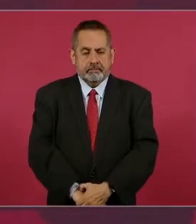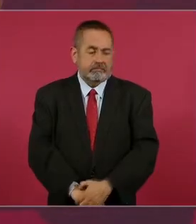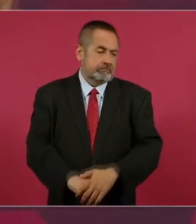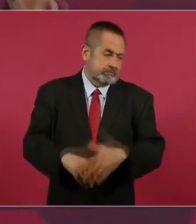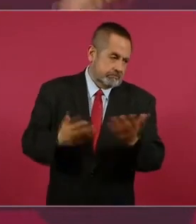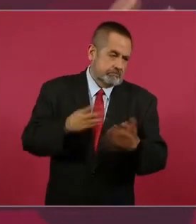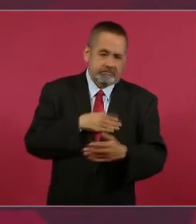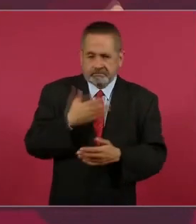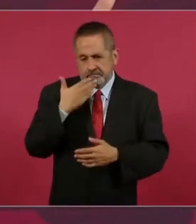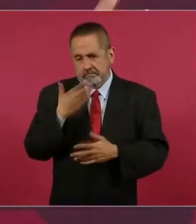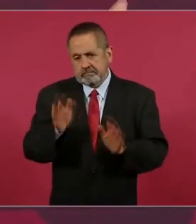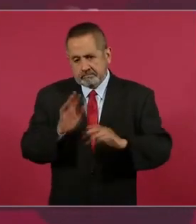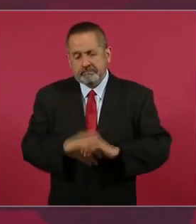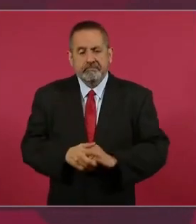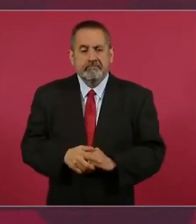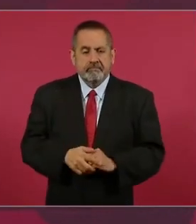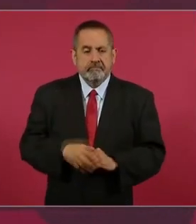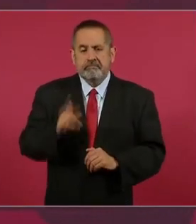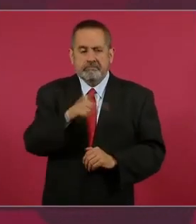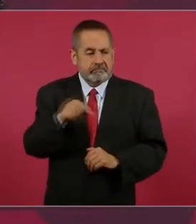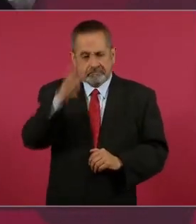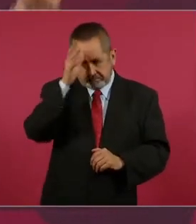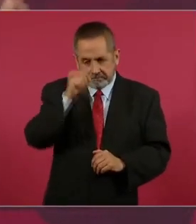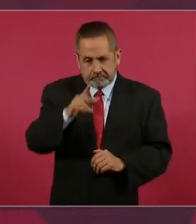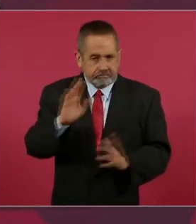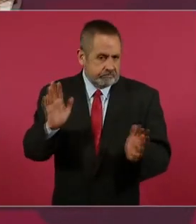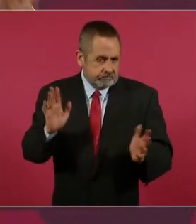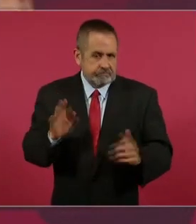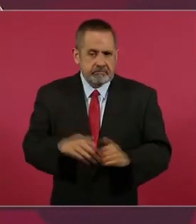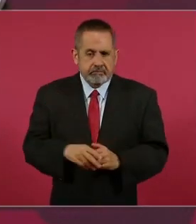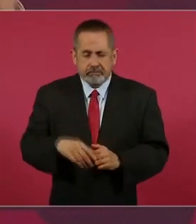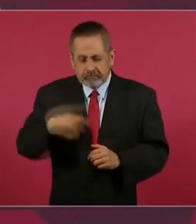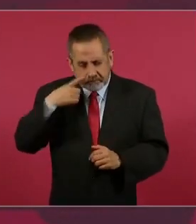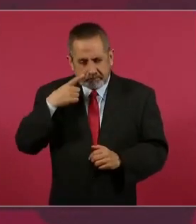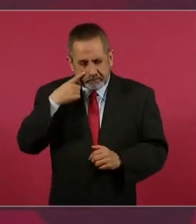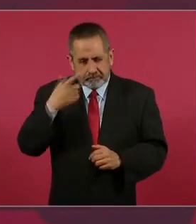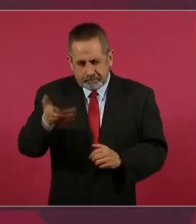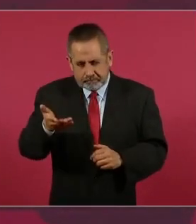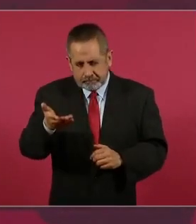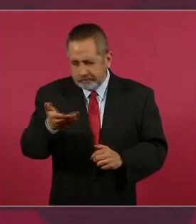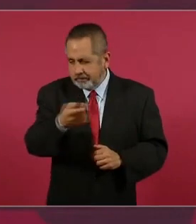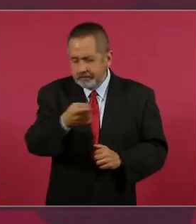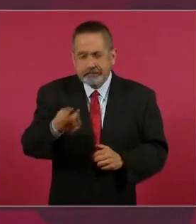pues qué bien que ya hay una cosa. Ya vieron cuánta